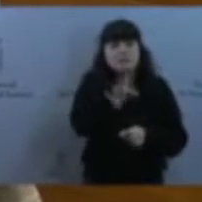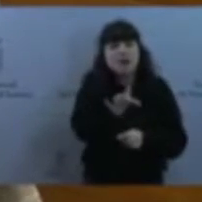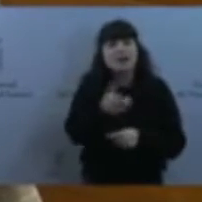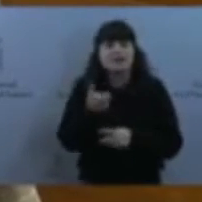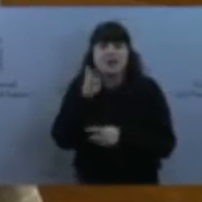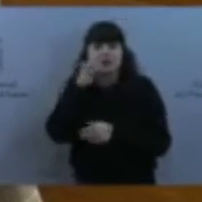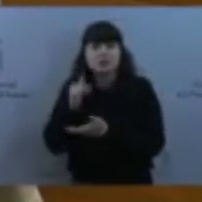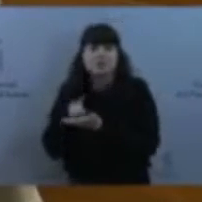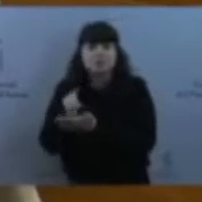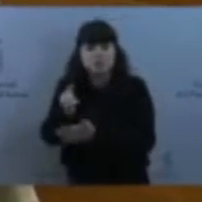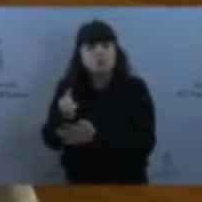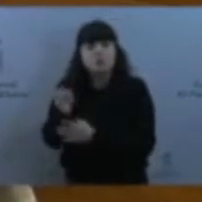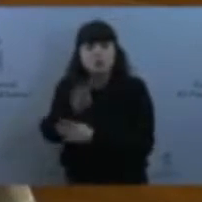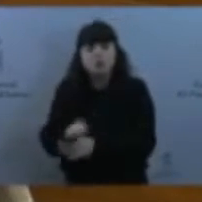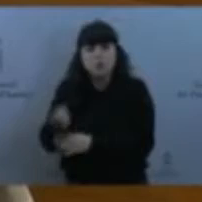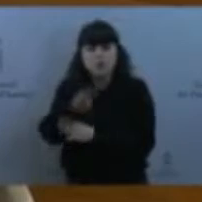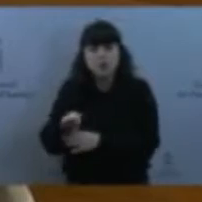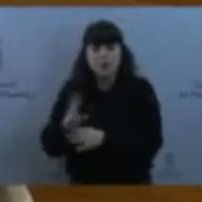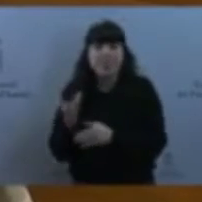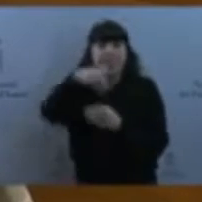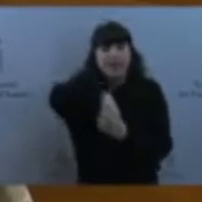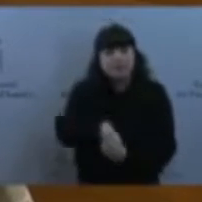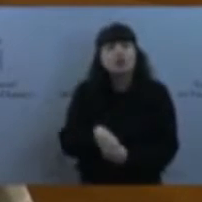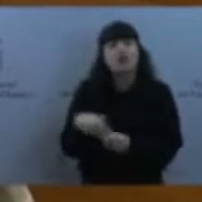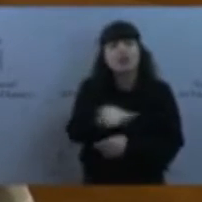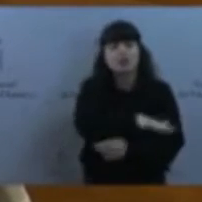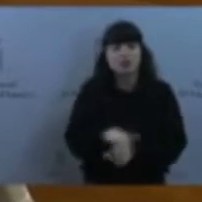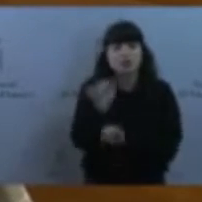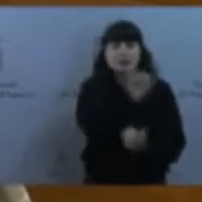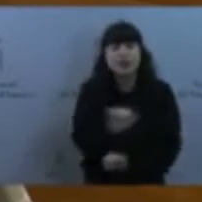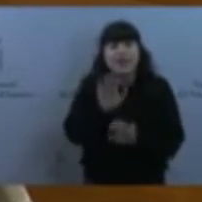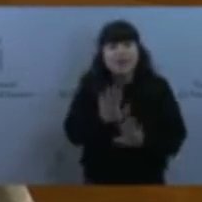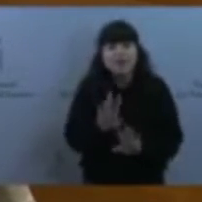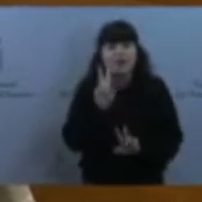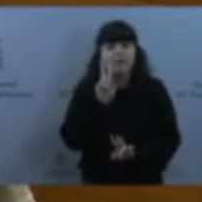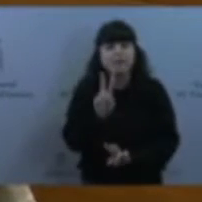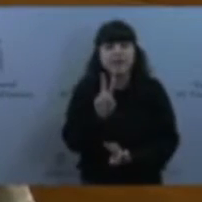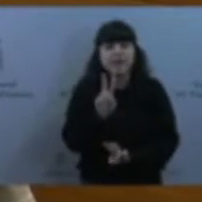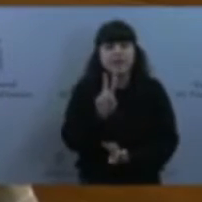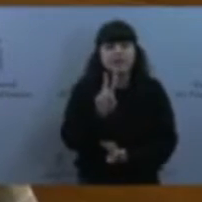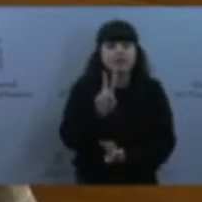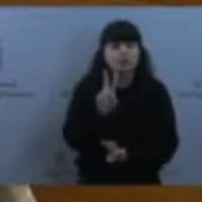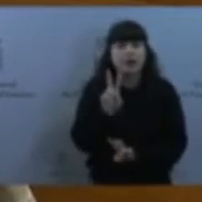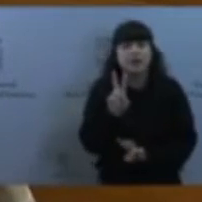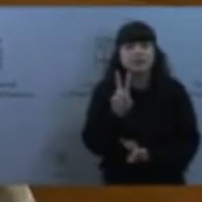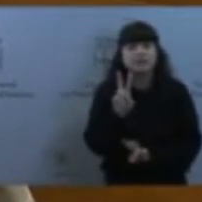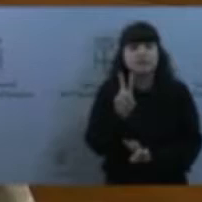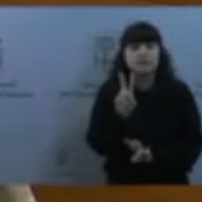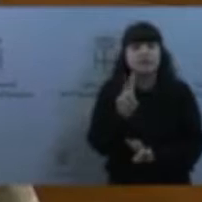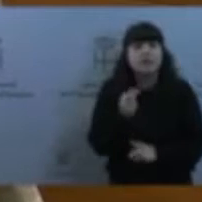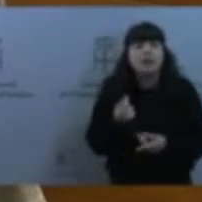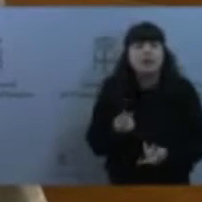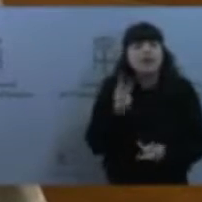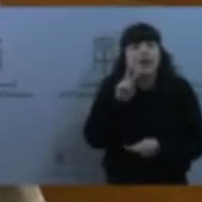protegidos. Pero, sobre todo, deja entrever a una Administración que abandona a su suerte tanto a la gente que necesita actuaciones sobre el